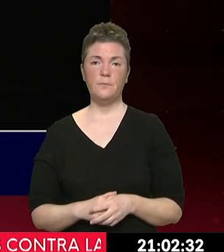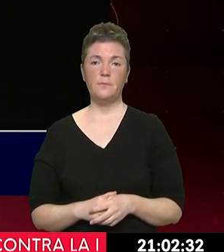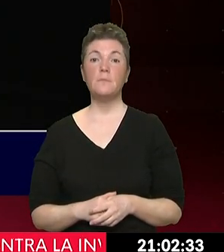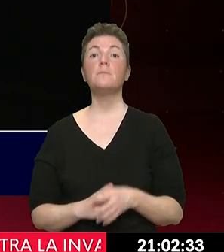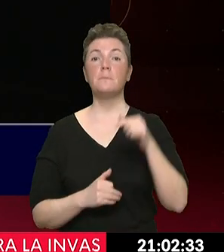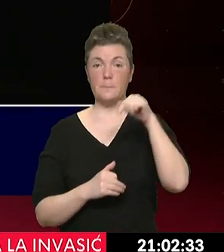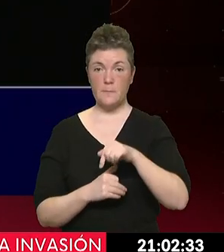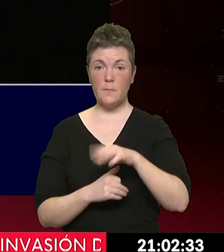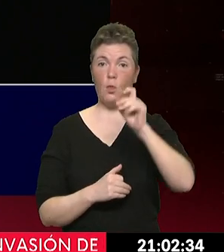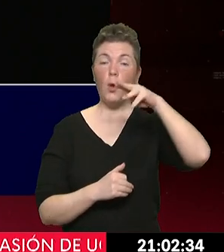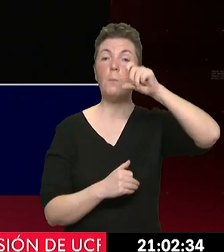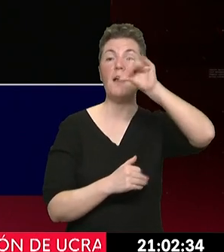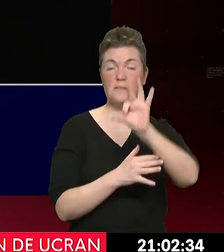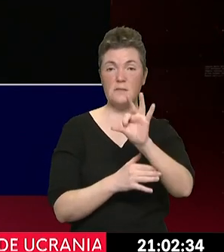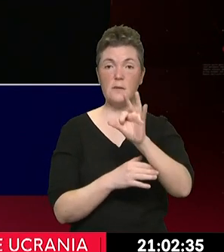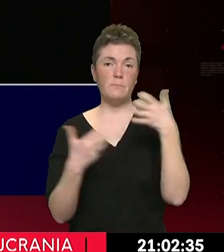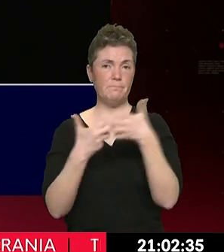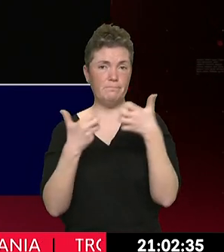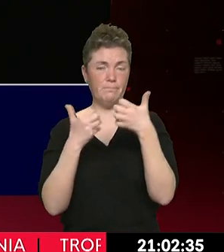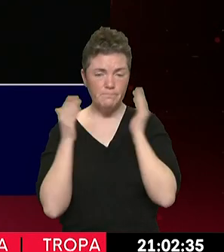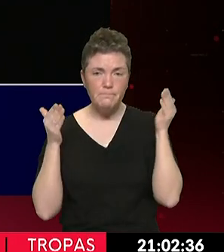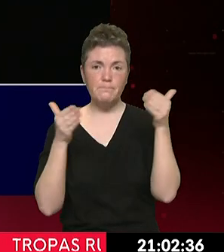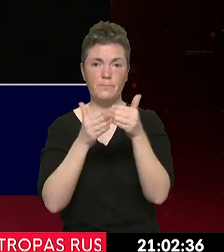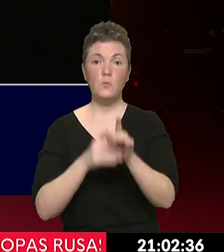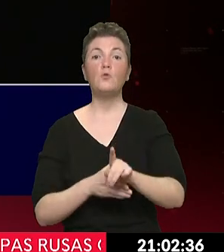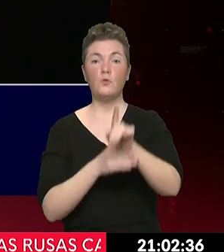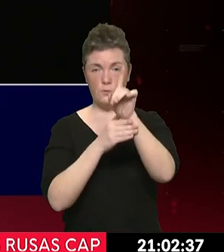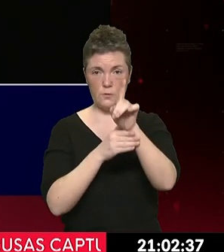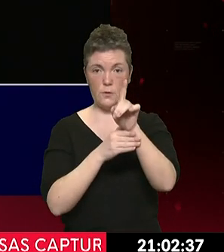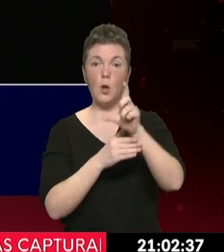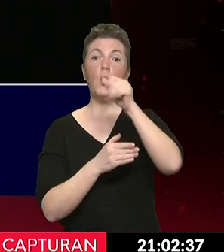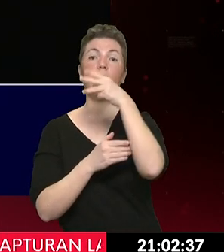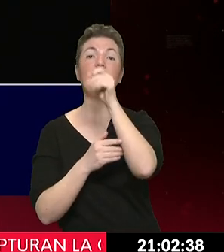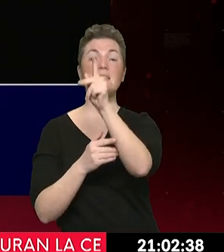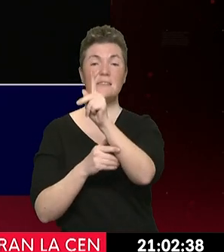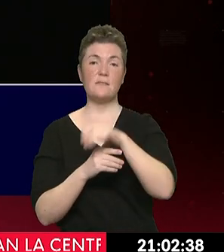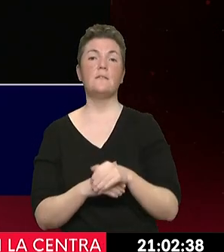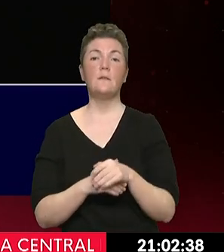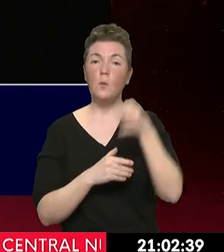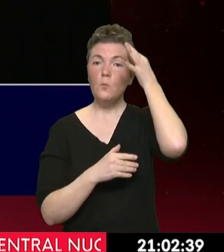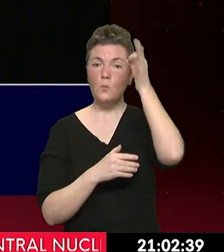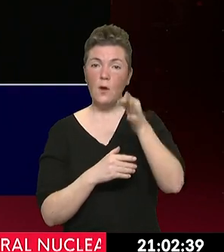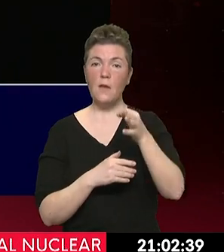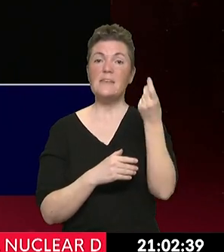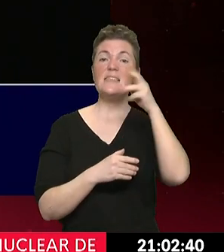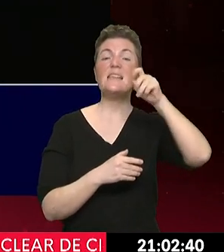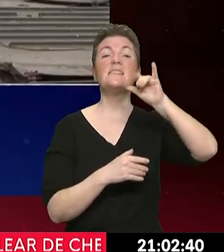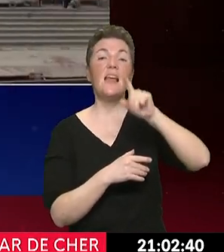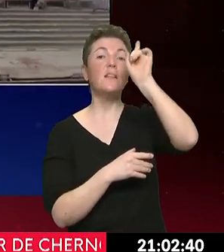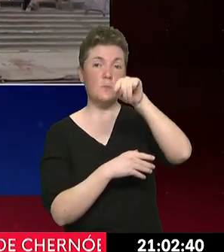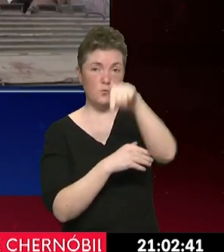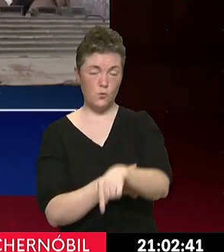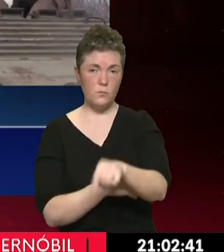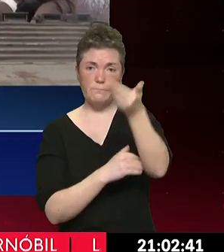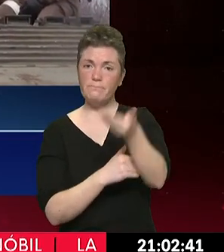Aquí en el Donbass los combates se han centrado en el norte, en Lugansk, en la localidad de Shastia, también en el sur, en